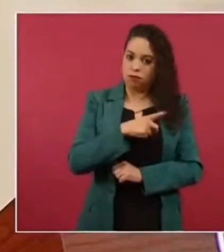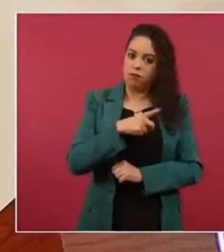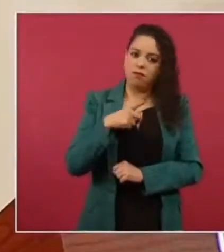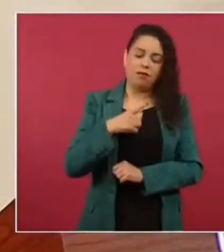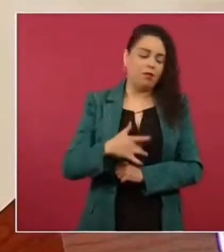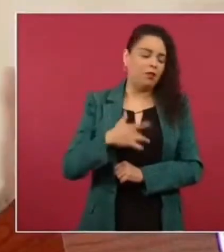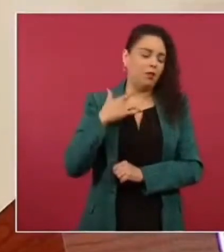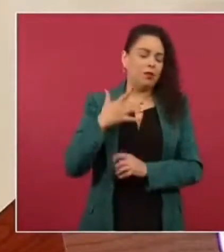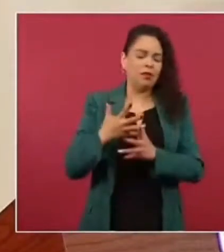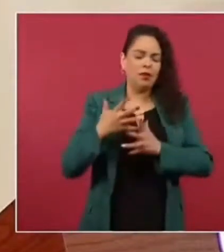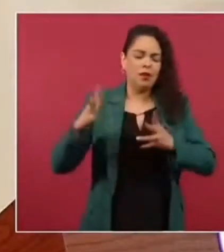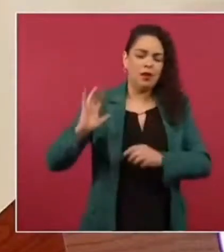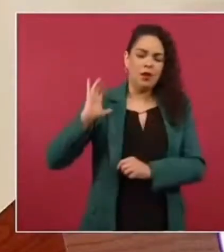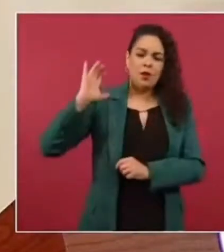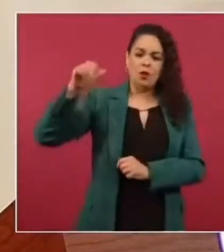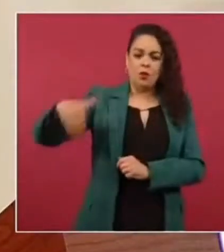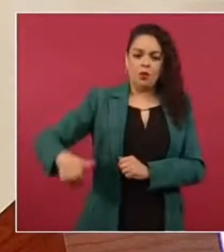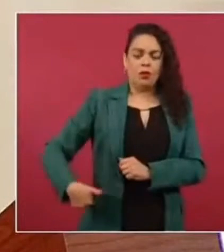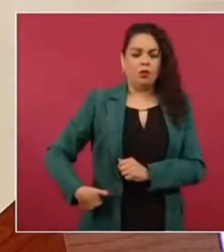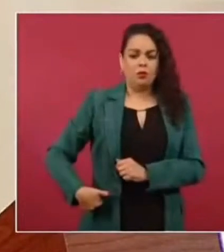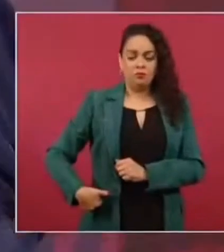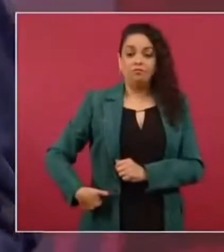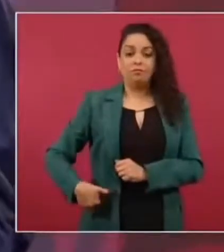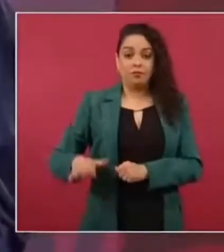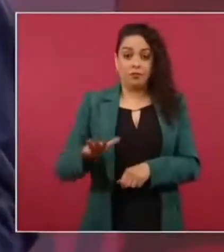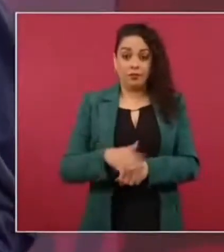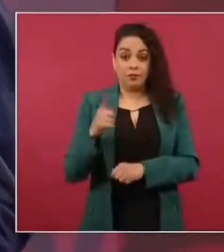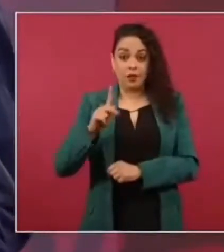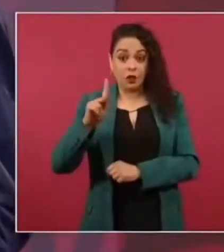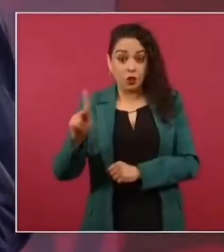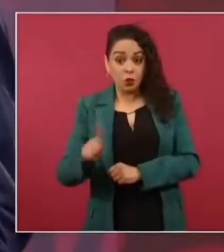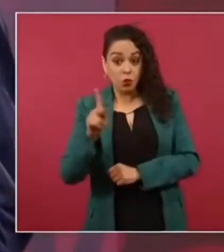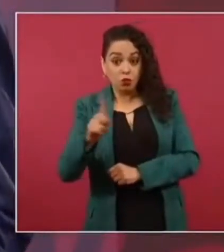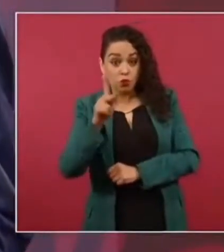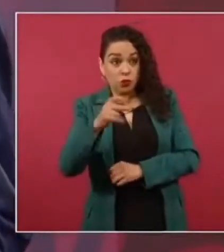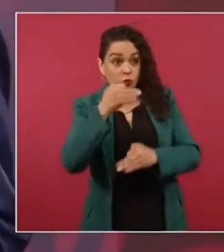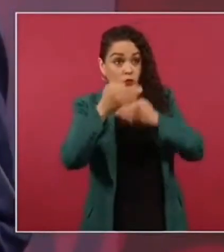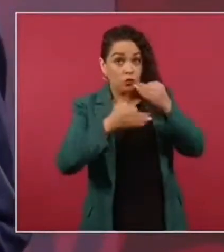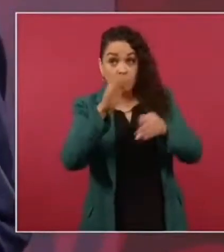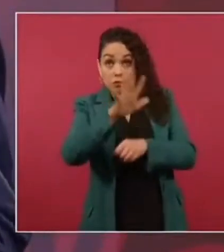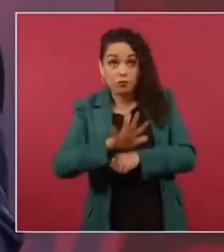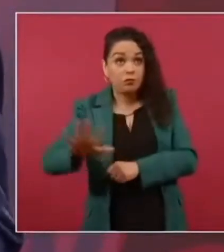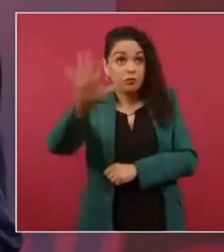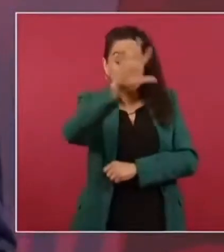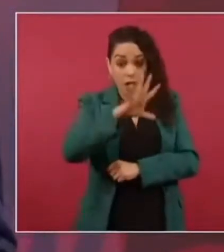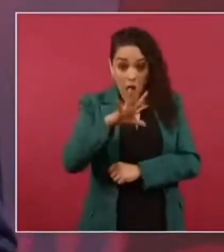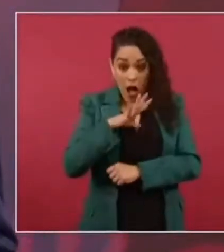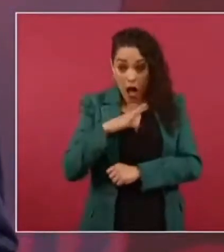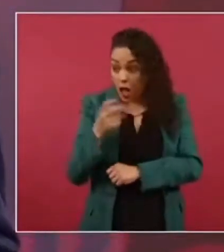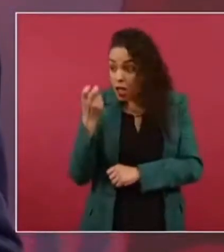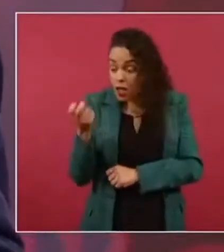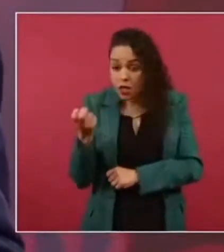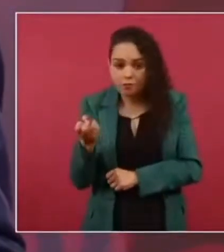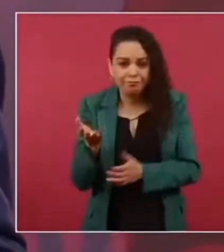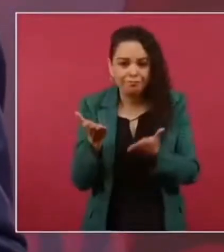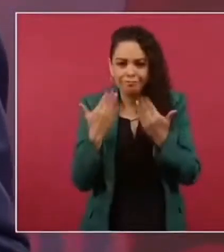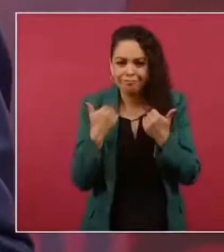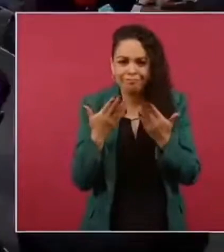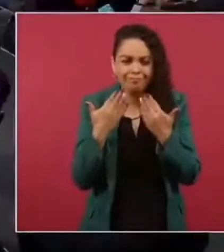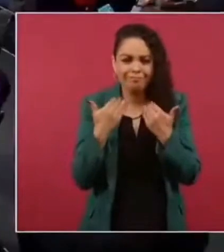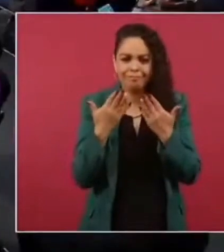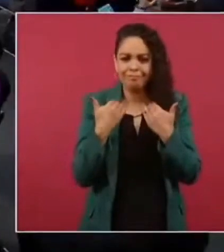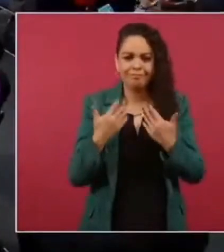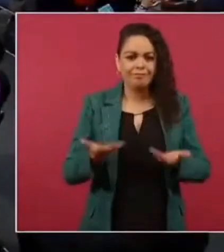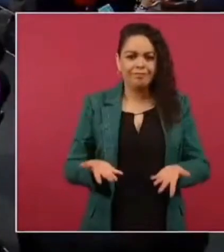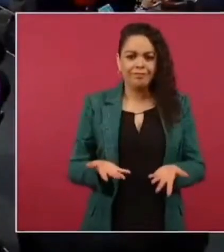no todos los pueblos tienen esta riqueza arqueológica Diego me platicaba